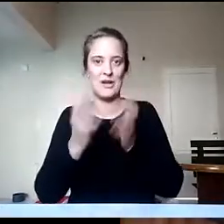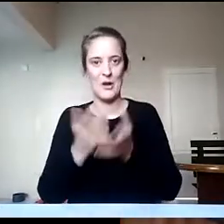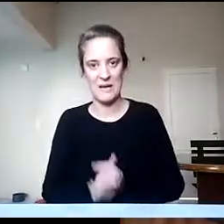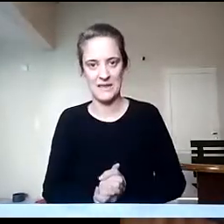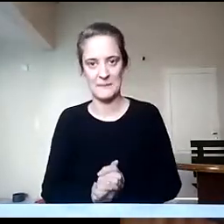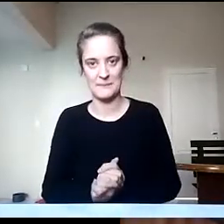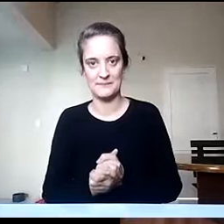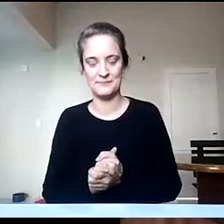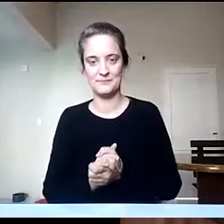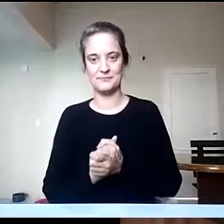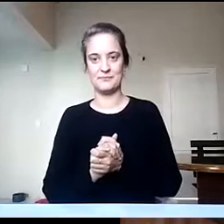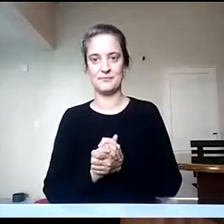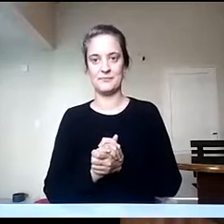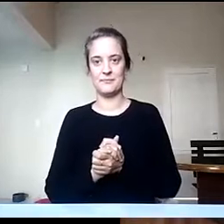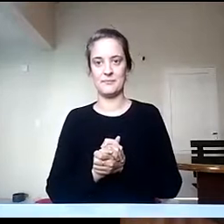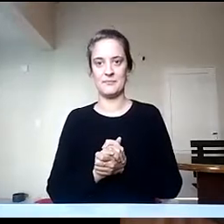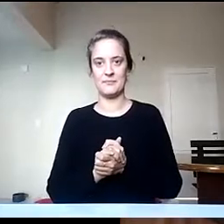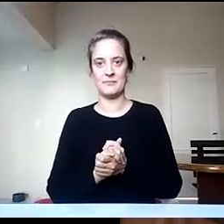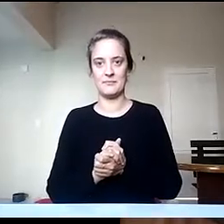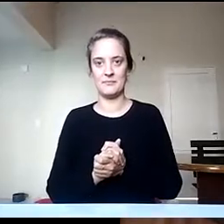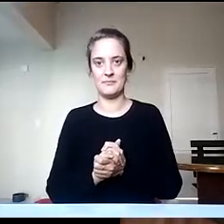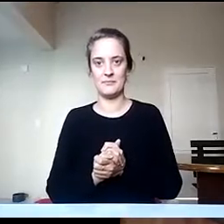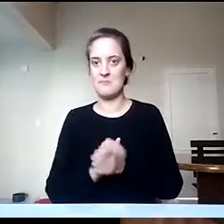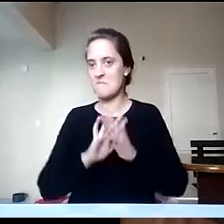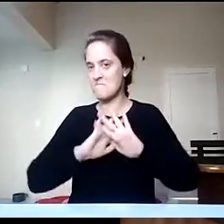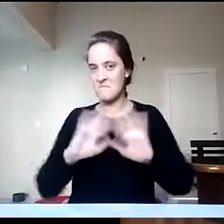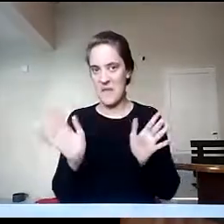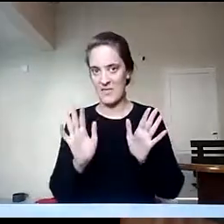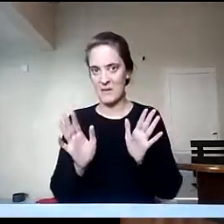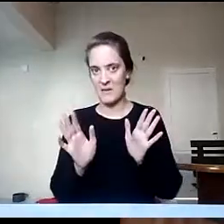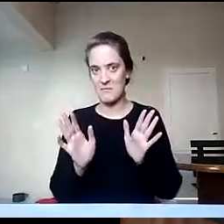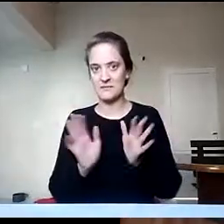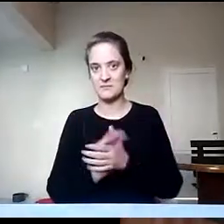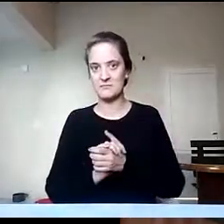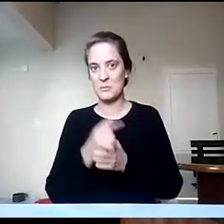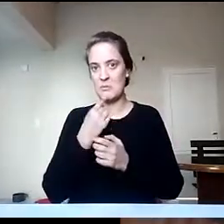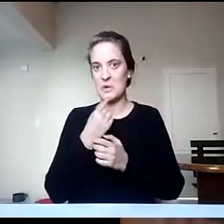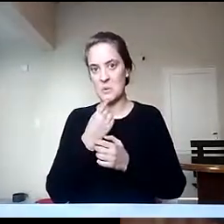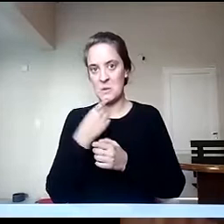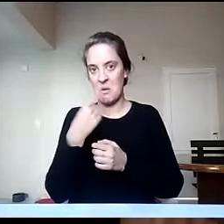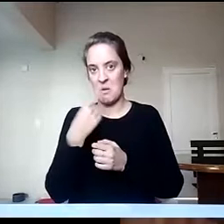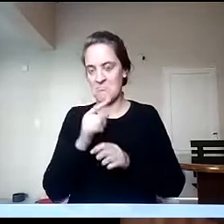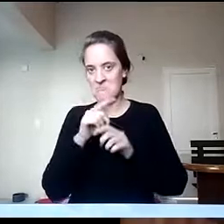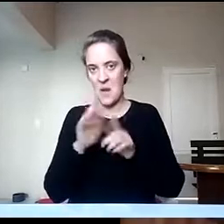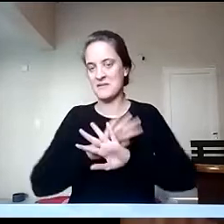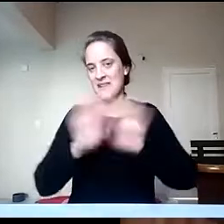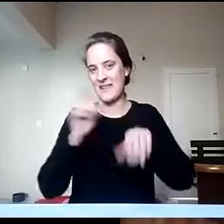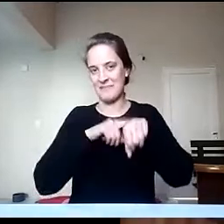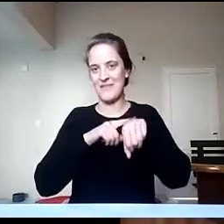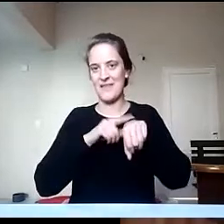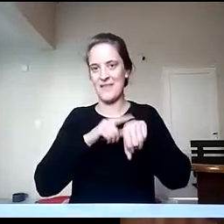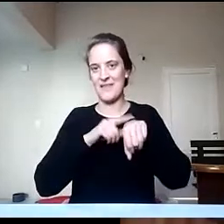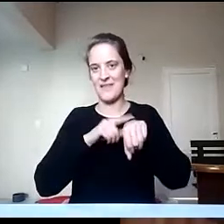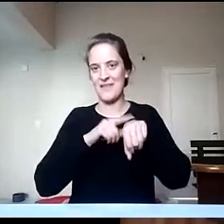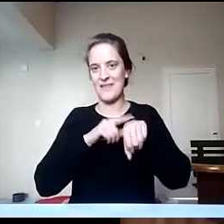Bueno, de mi parte Verónica, nada más, no tenemos más preguntas y nos dicen que estamos ya en tiempo, así que de mi parte muchas